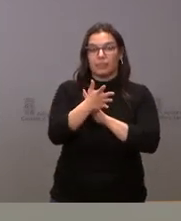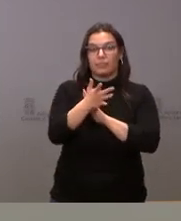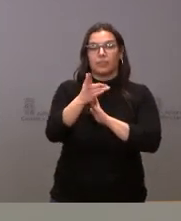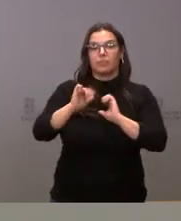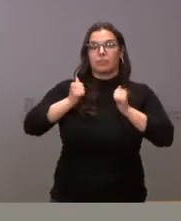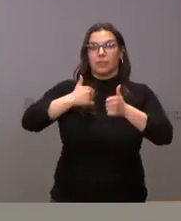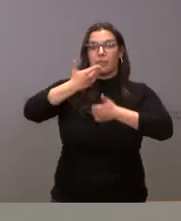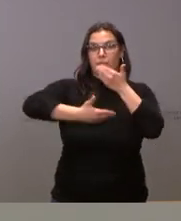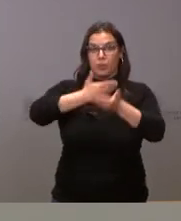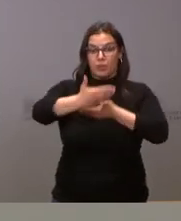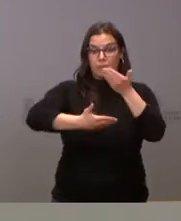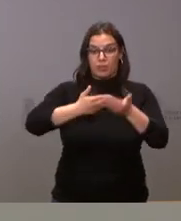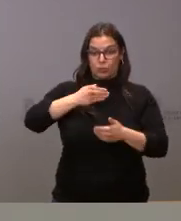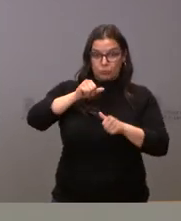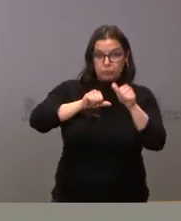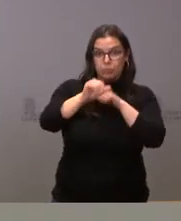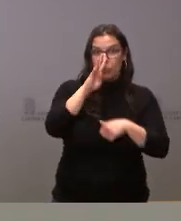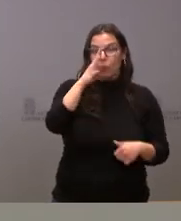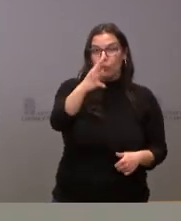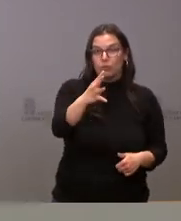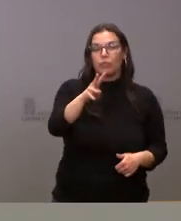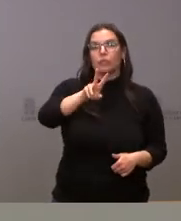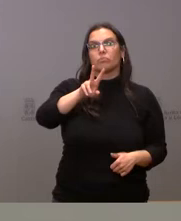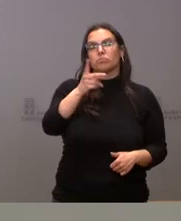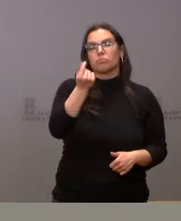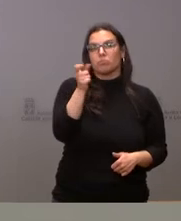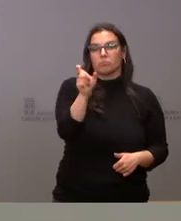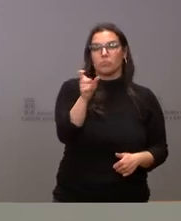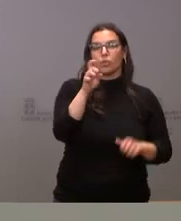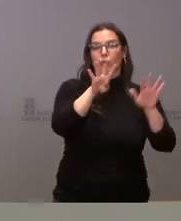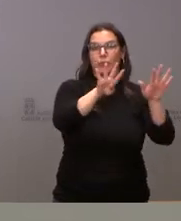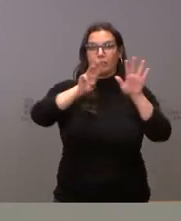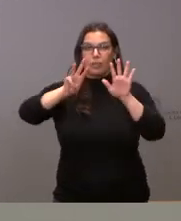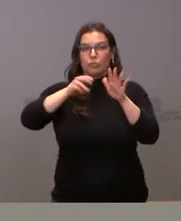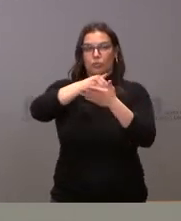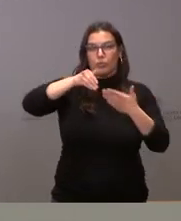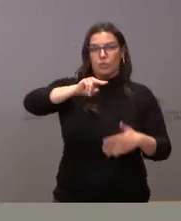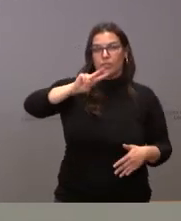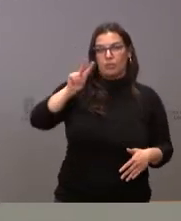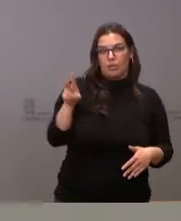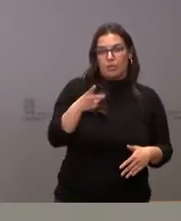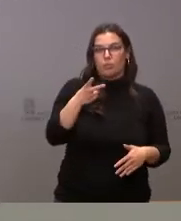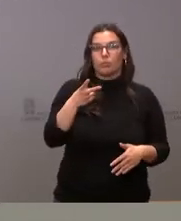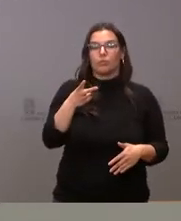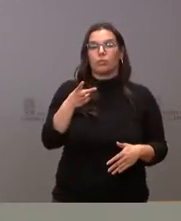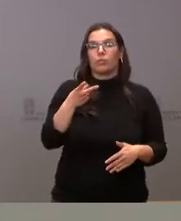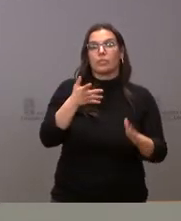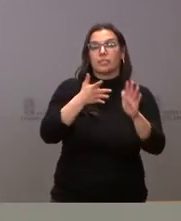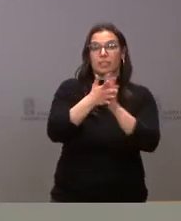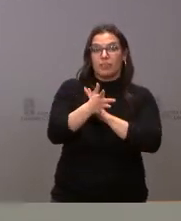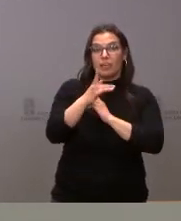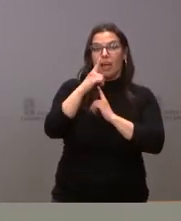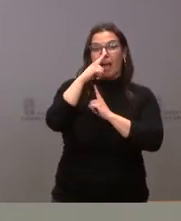procedimiento que en los próximos cuatro años va a tener un coste de 98 millones de euros, algo menos de 25 millones de euros cada uno de estos